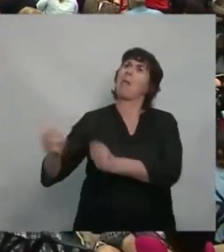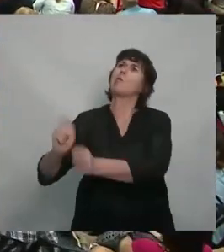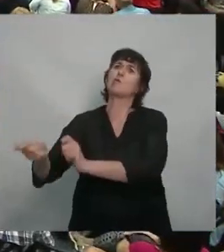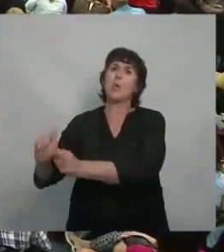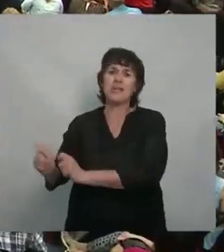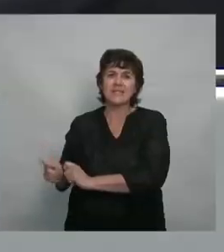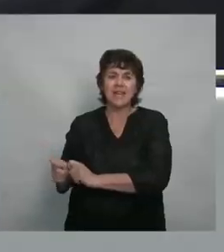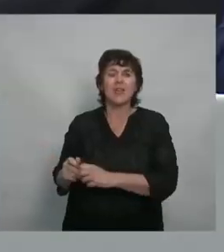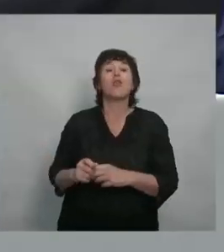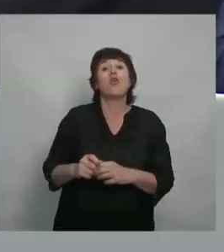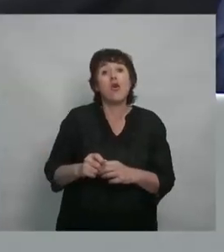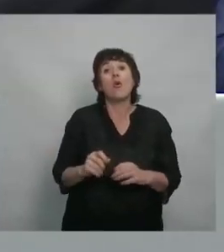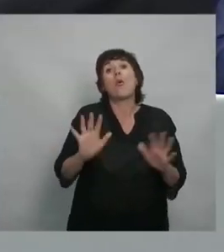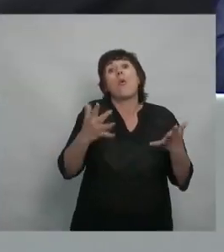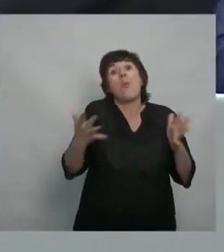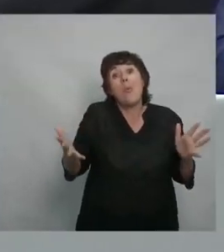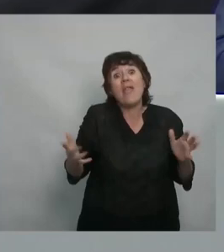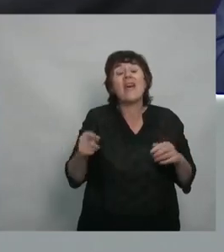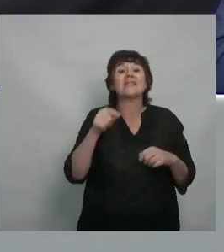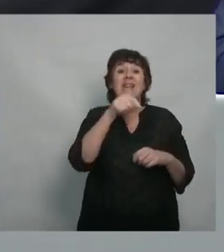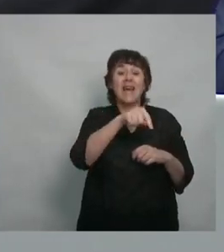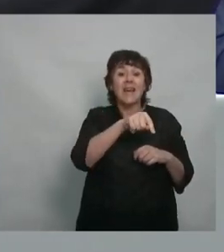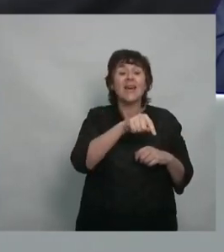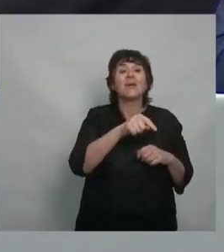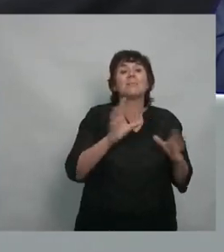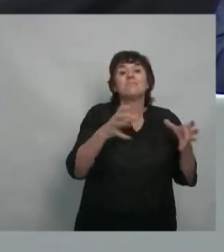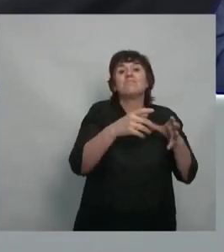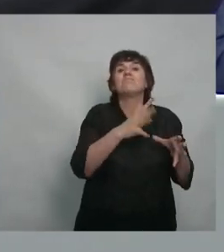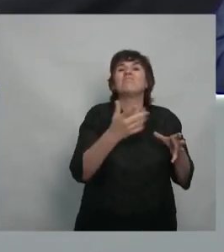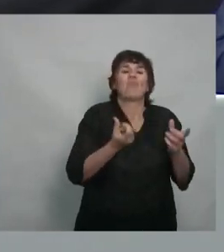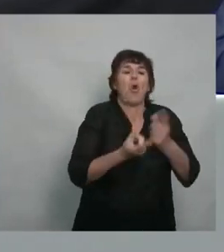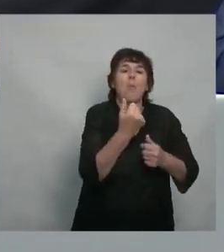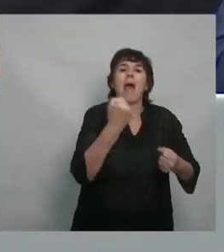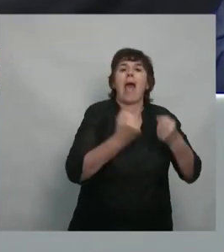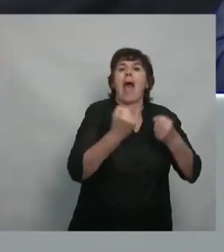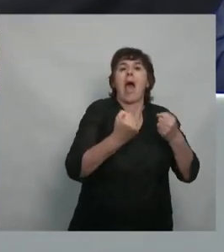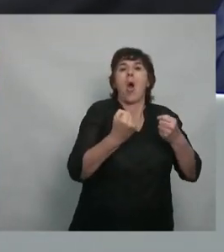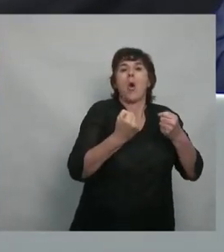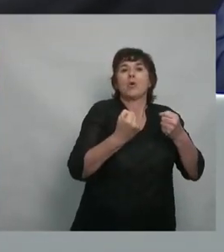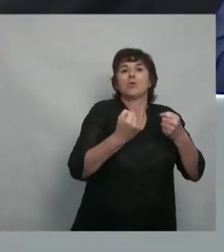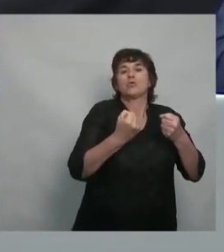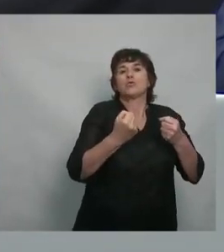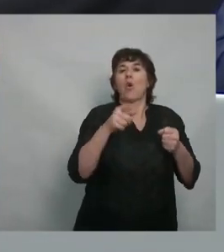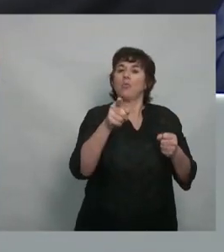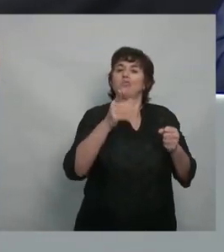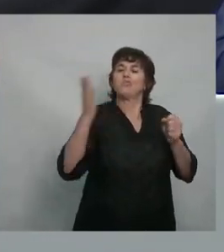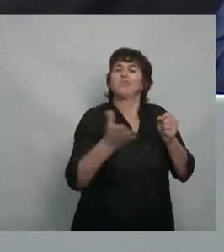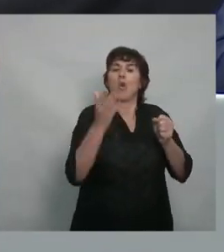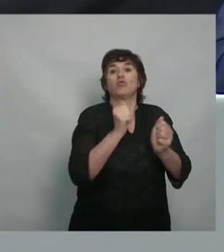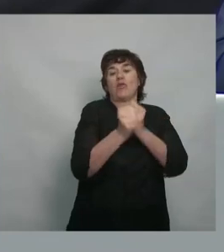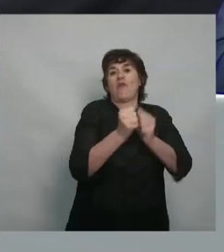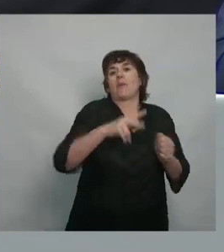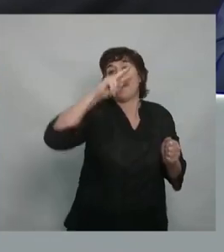dije, es probable que todos los de la guache no pudieran comprarse ninguno de los autos que ustedes producen en las distintas